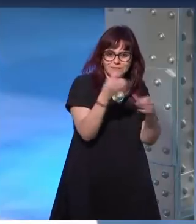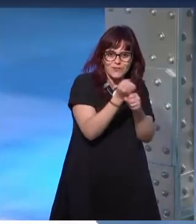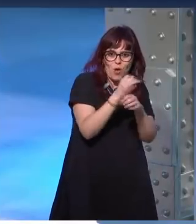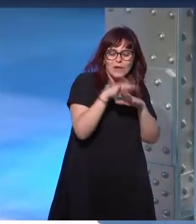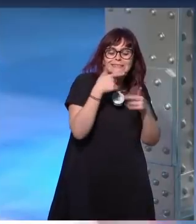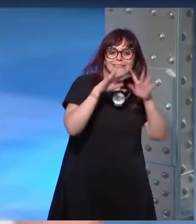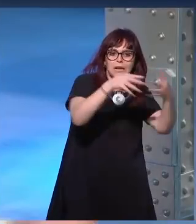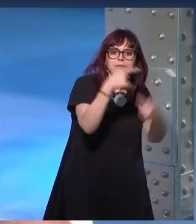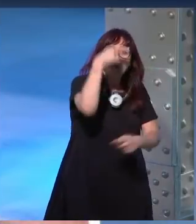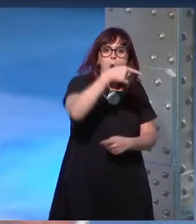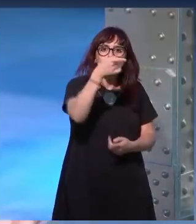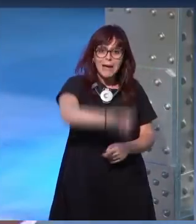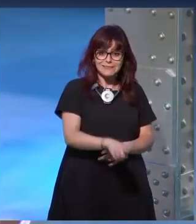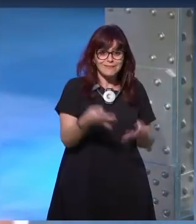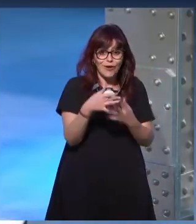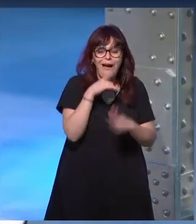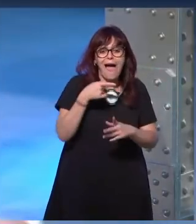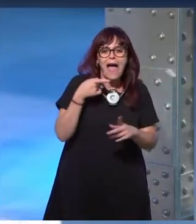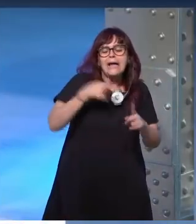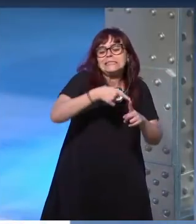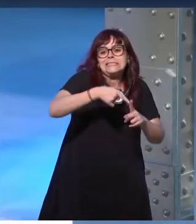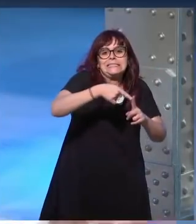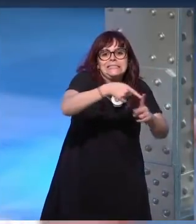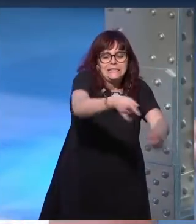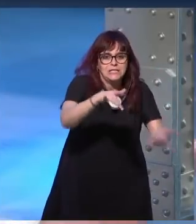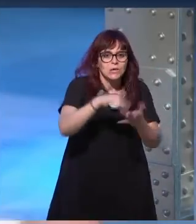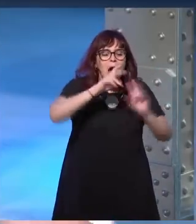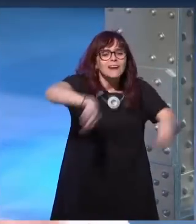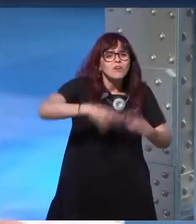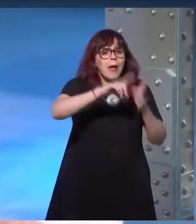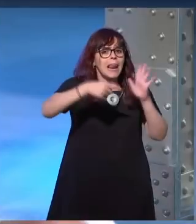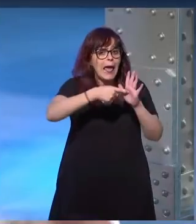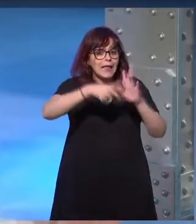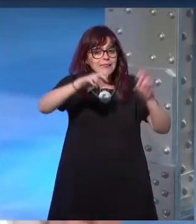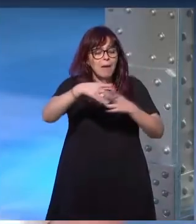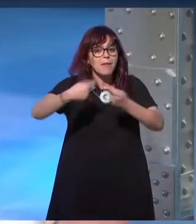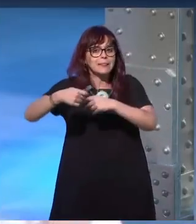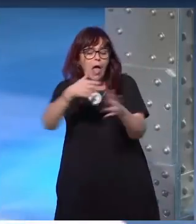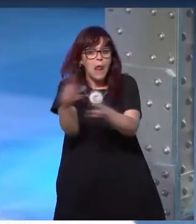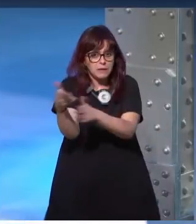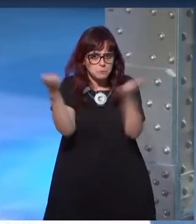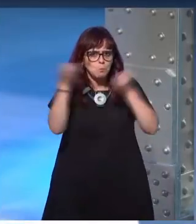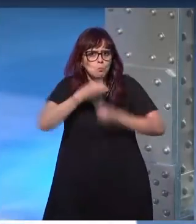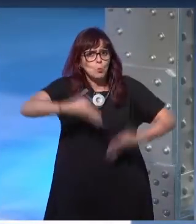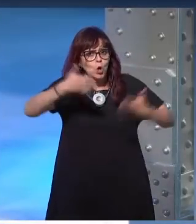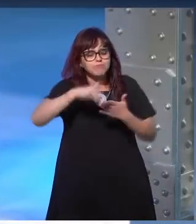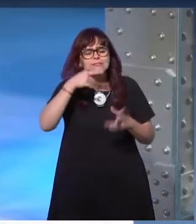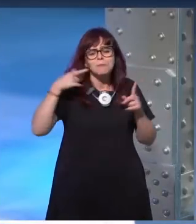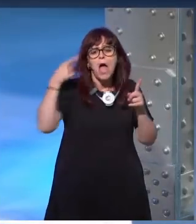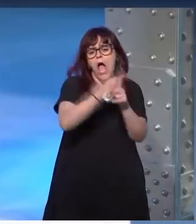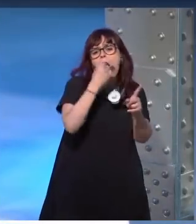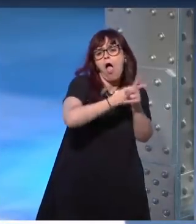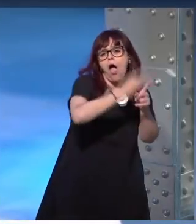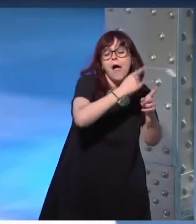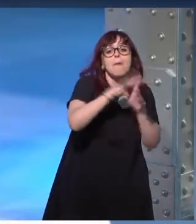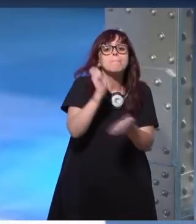troll de internet que le dicen este mes te toca la reforma contra las leyes de venta de armas pues venga y yo me